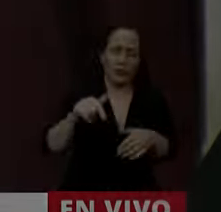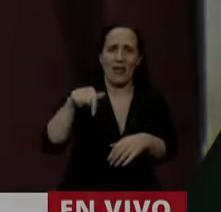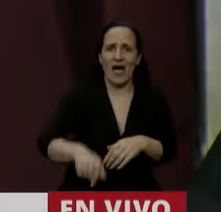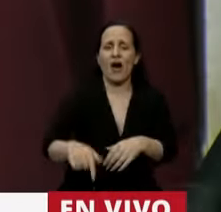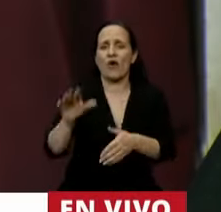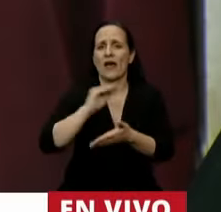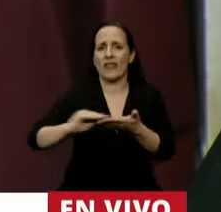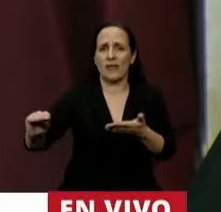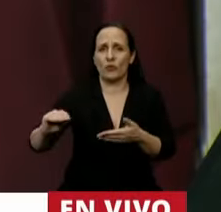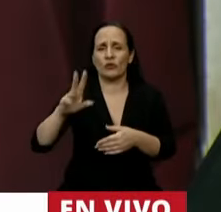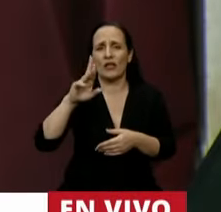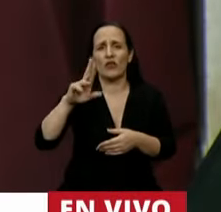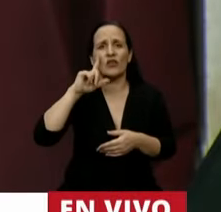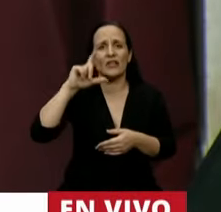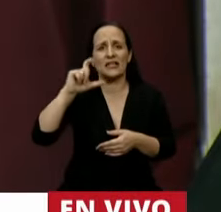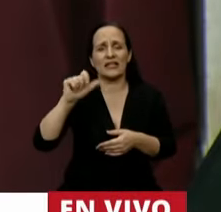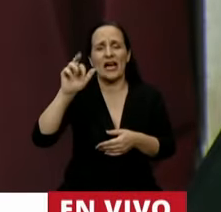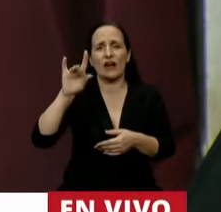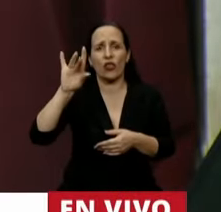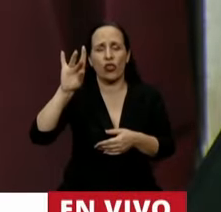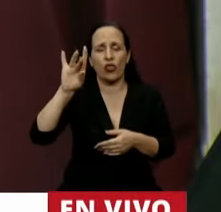Tiene la palabra el diputado Ricardo Brulla Islet.